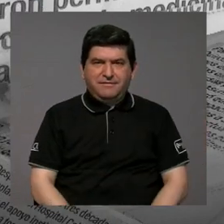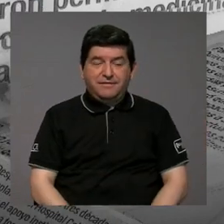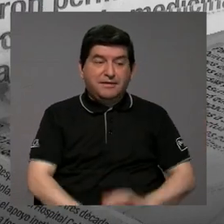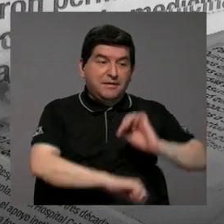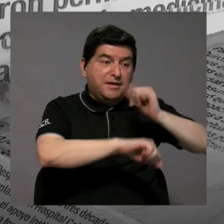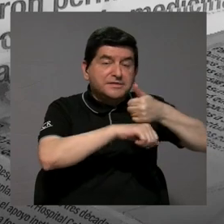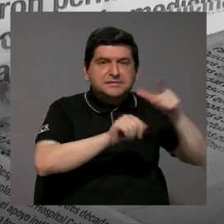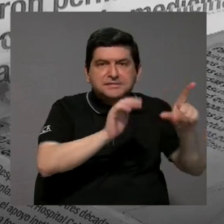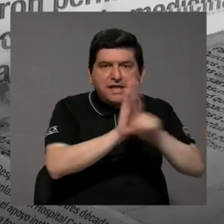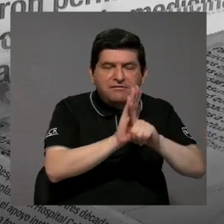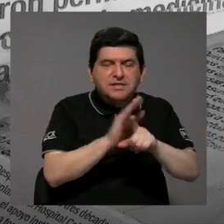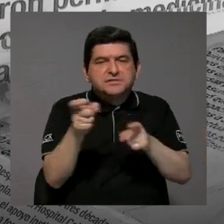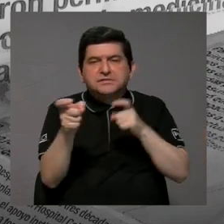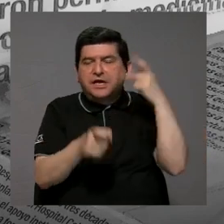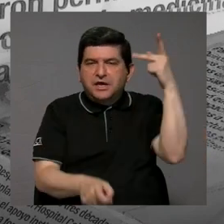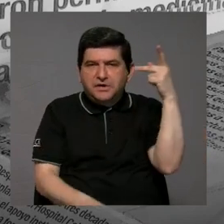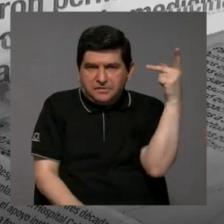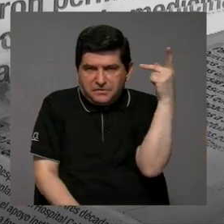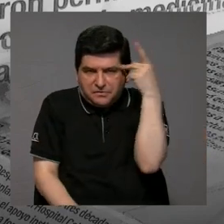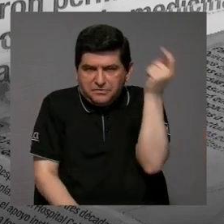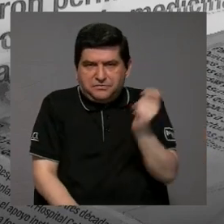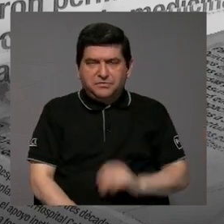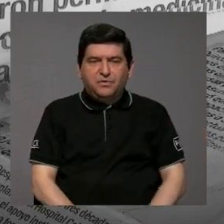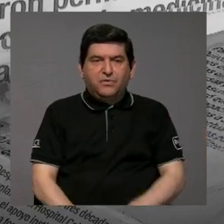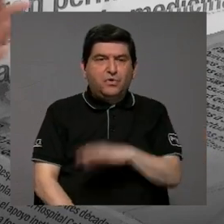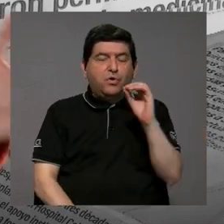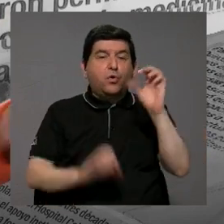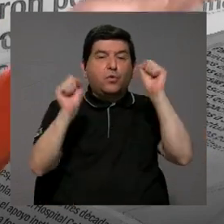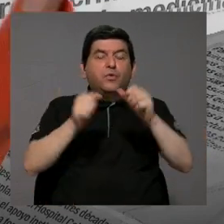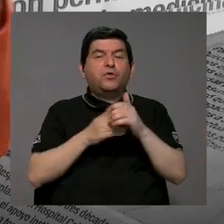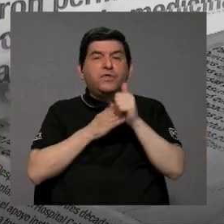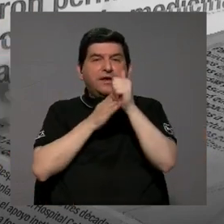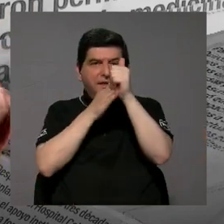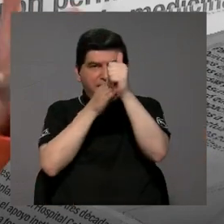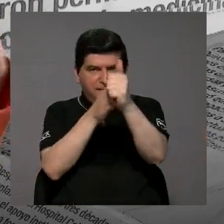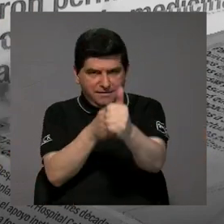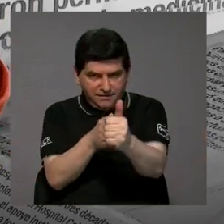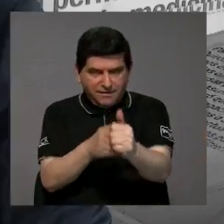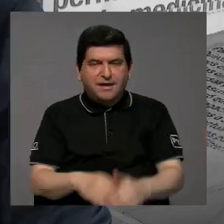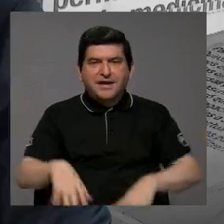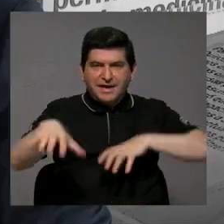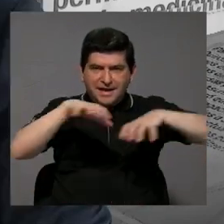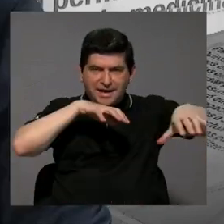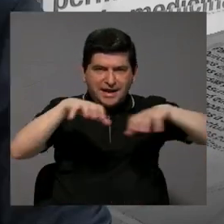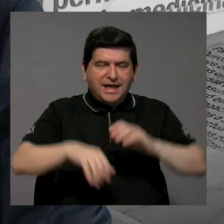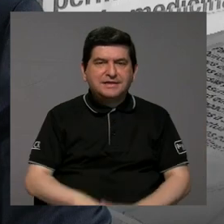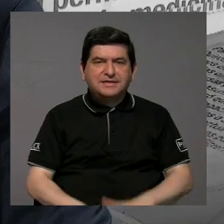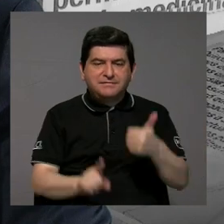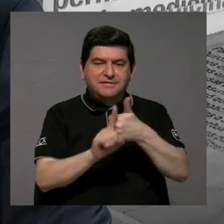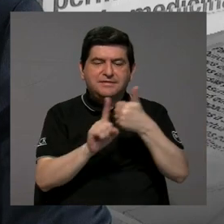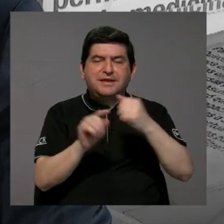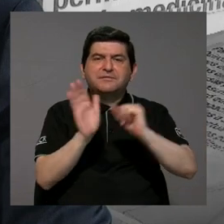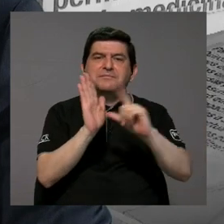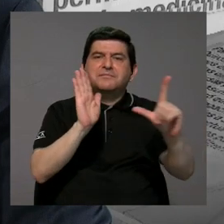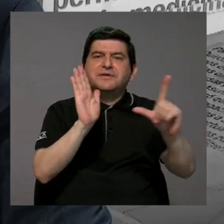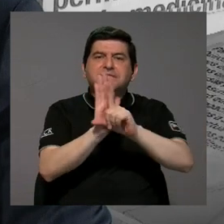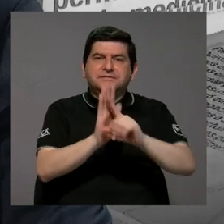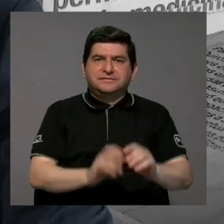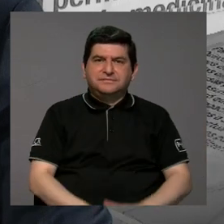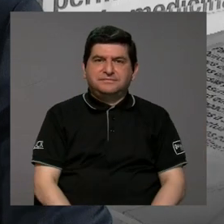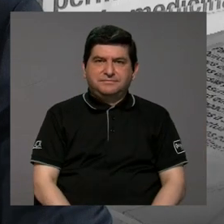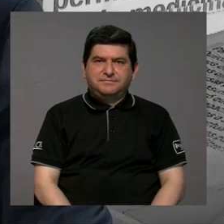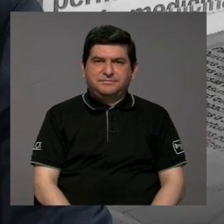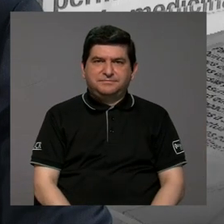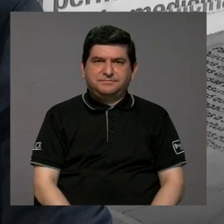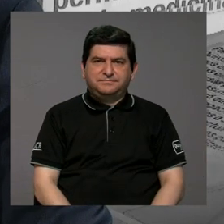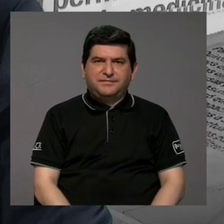crear leyes, para control político, para conducir la misma actividad de la propia Asamblea Legislativa